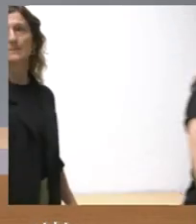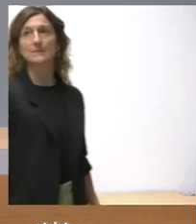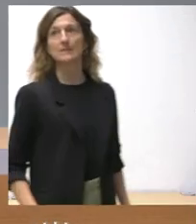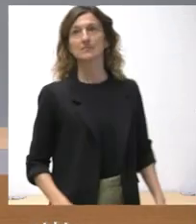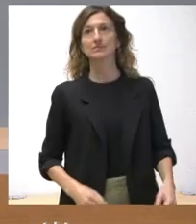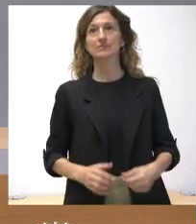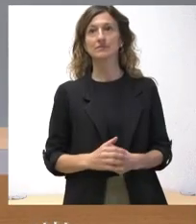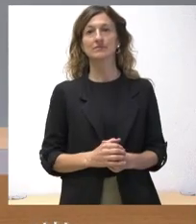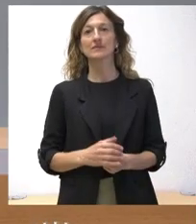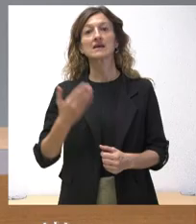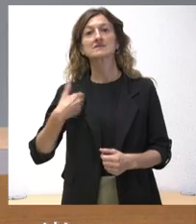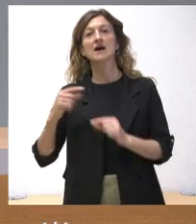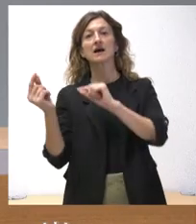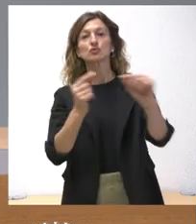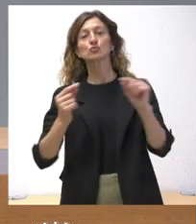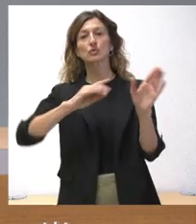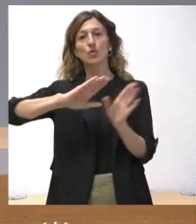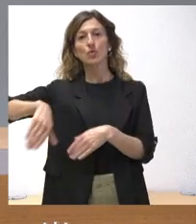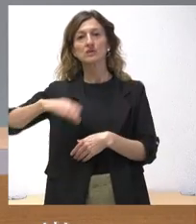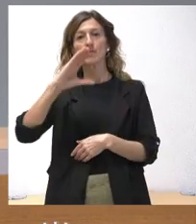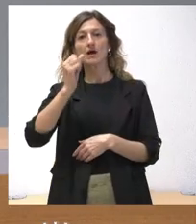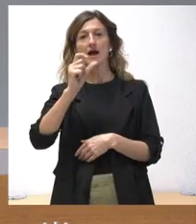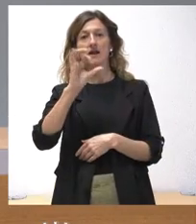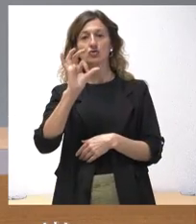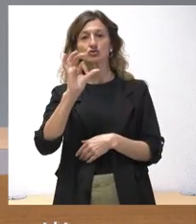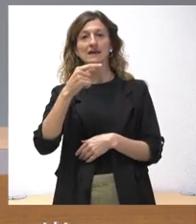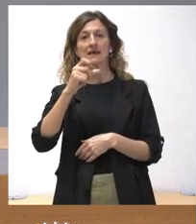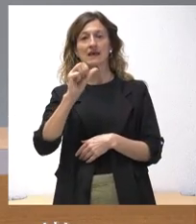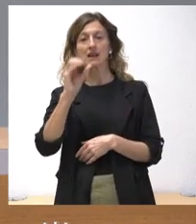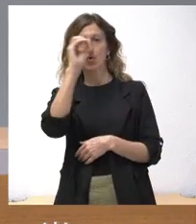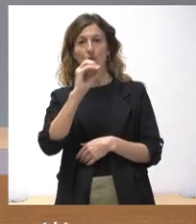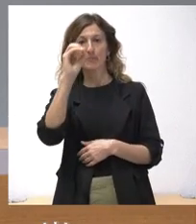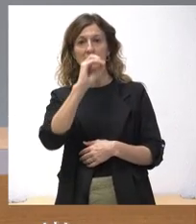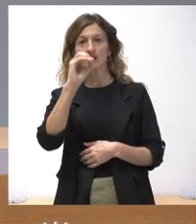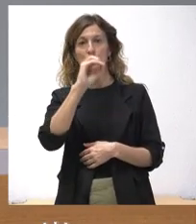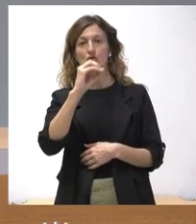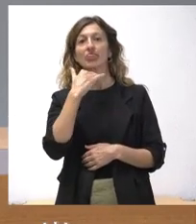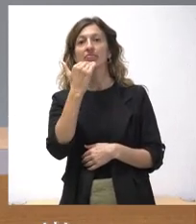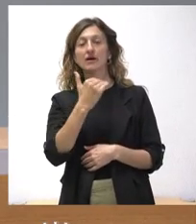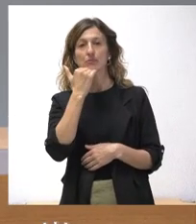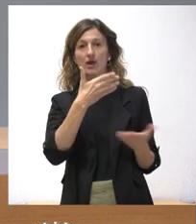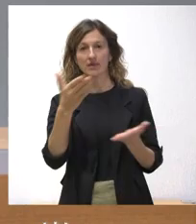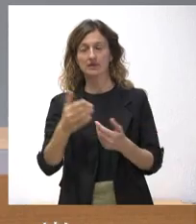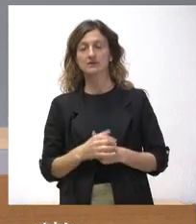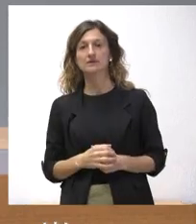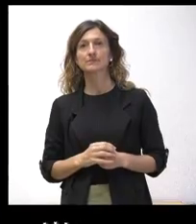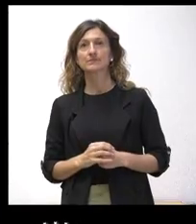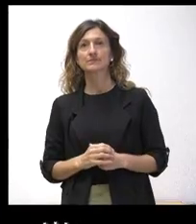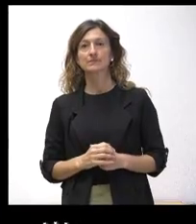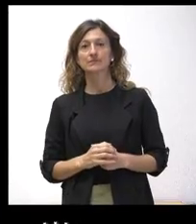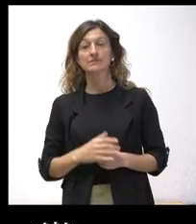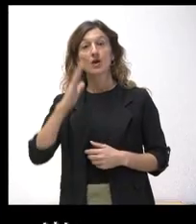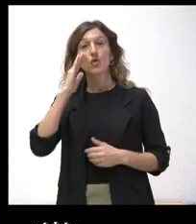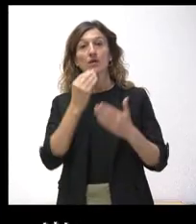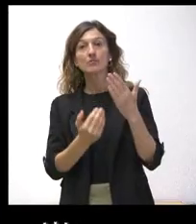Y vamos a cerrar este turno con otro Carlos, Carlos Gil, de La Opinión. Nos vamos a Zamora, adelante. Hola,